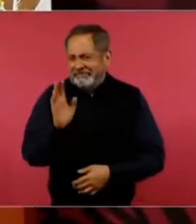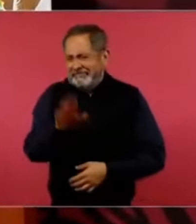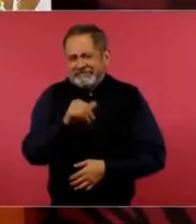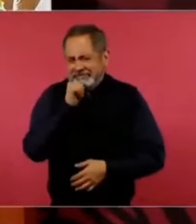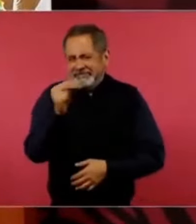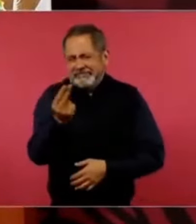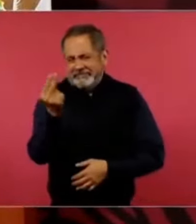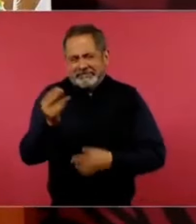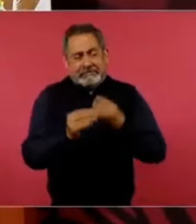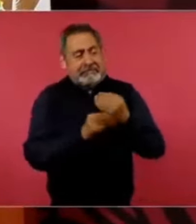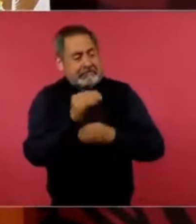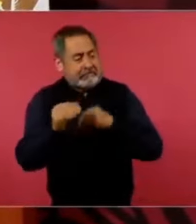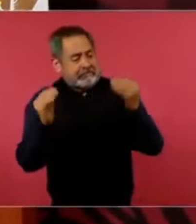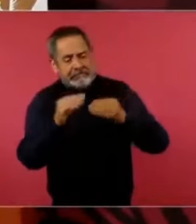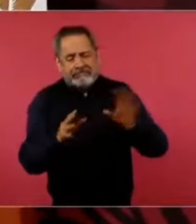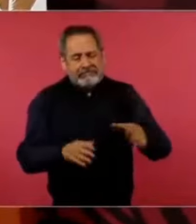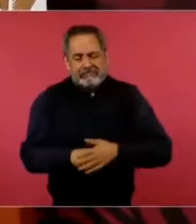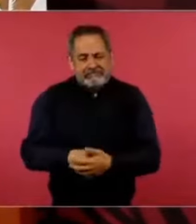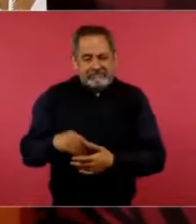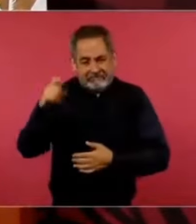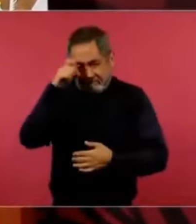Es muy difícil.